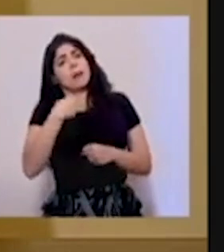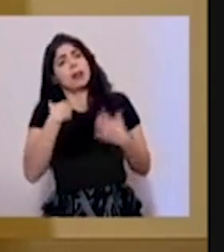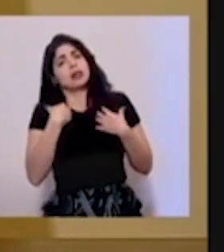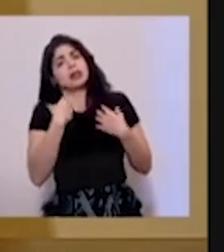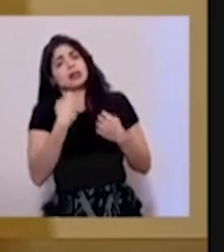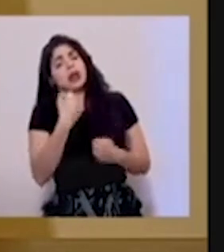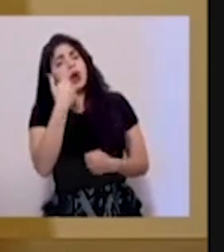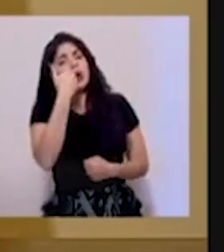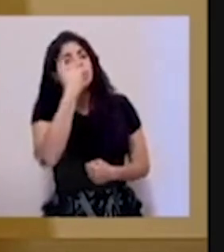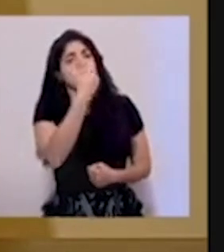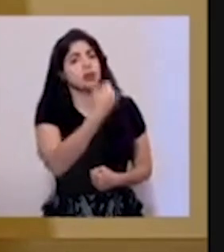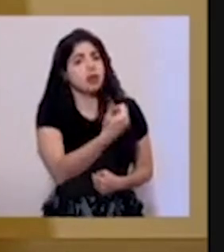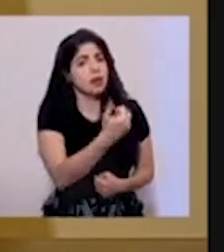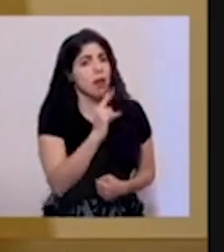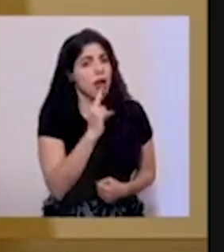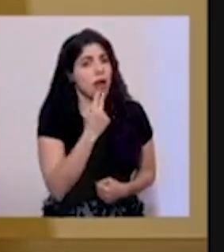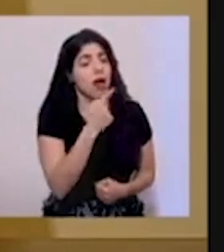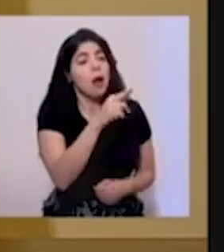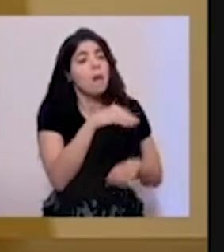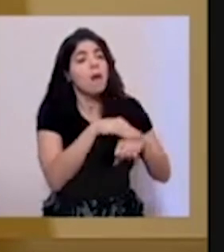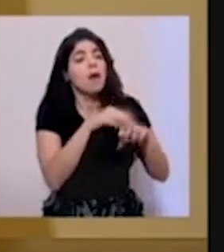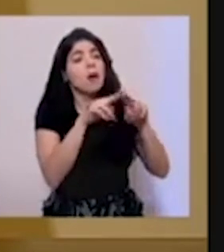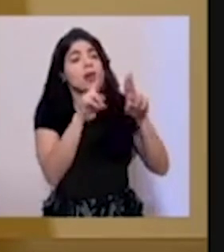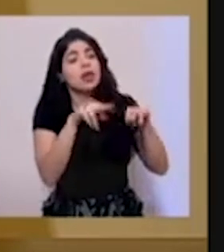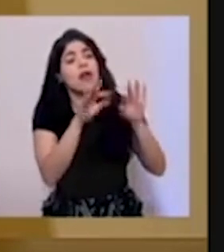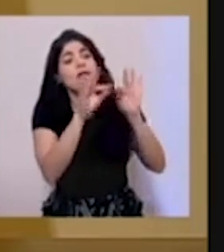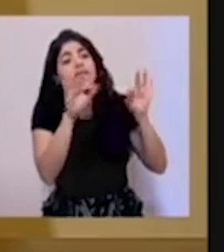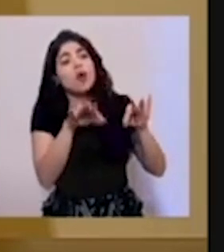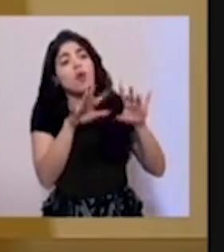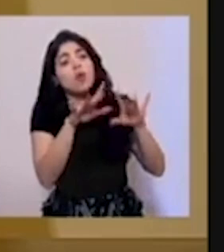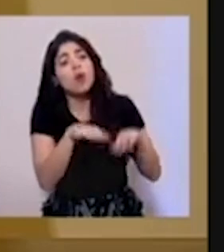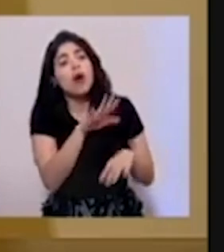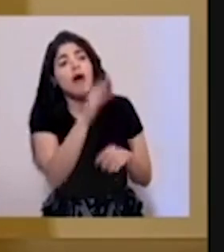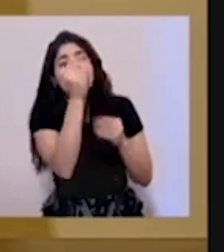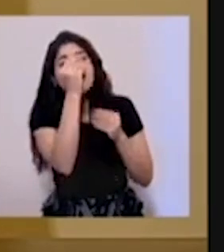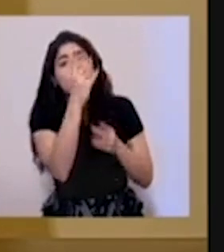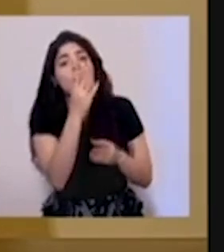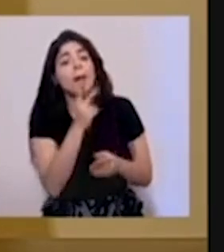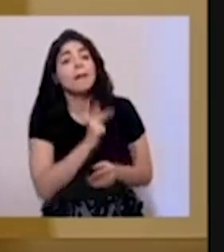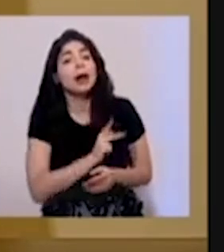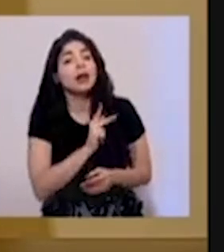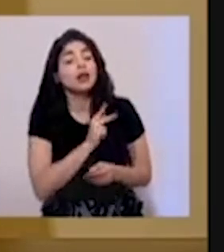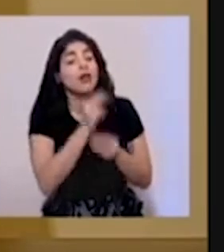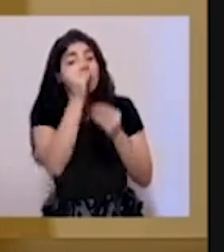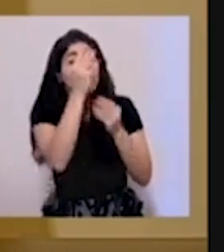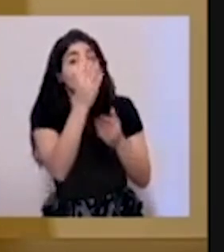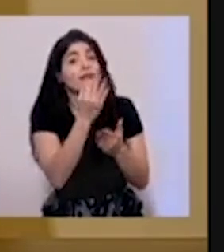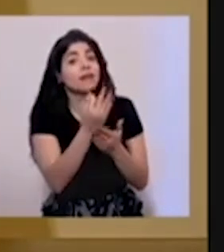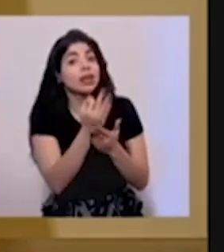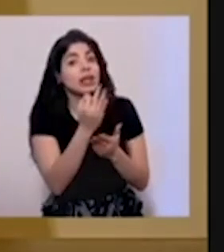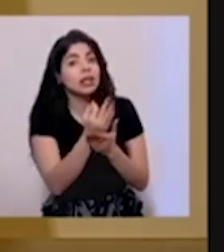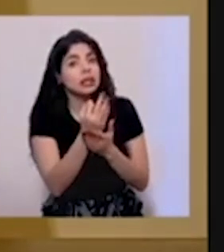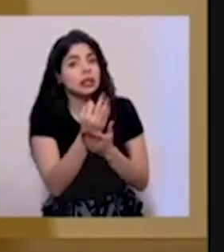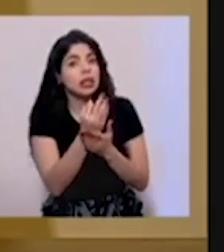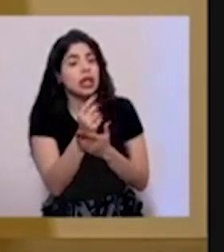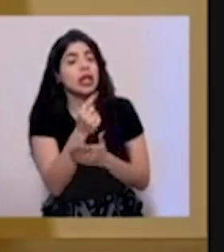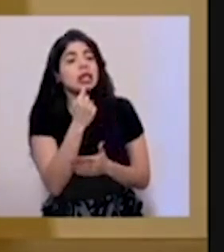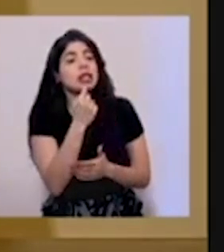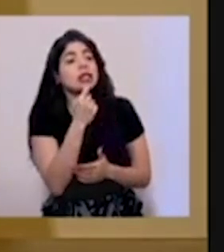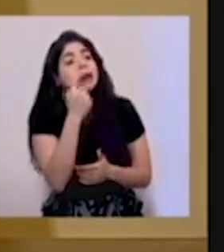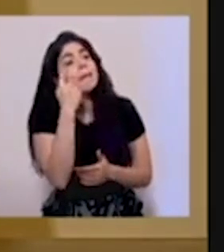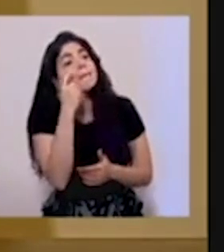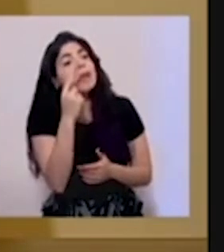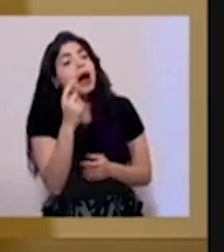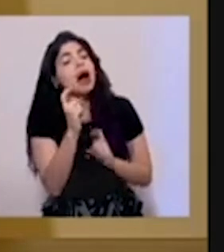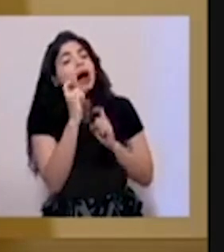Les solicitan llenar un formulario en línea con datos personales y datos financieros y les dicen que es para recibir